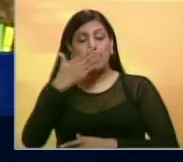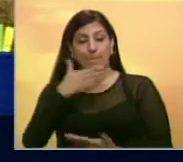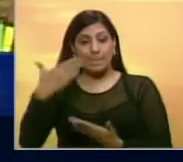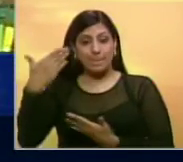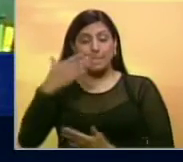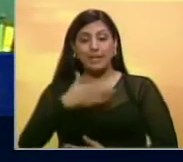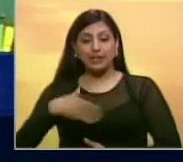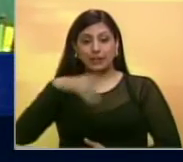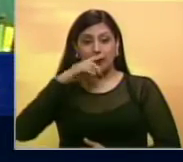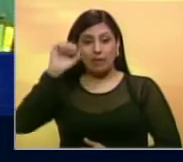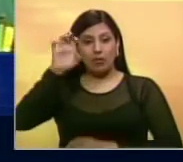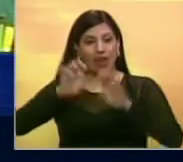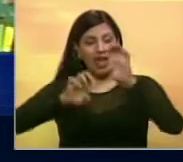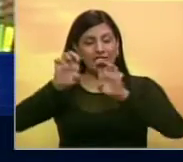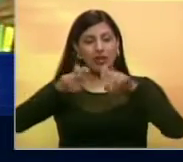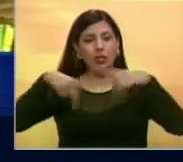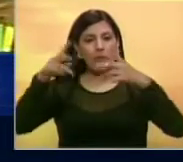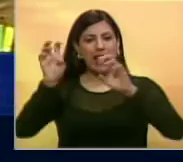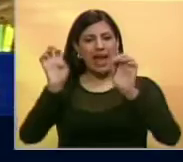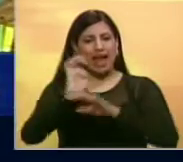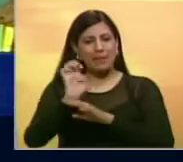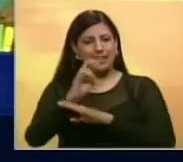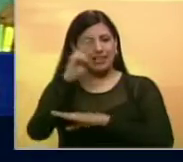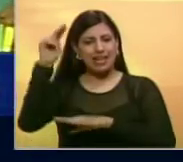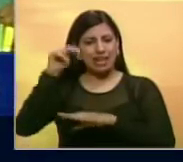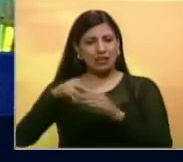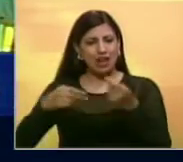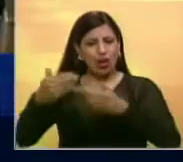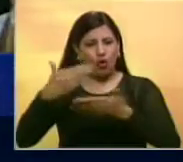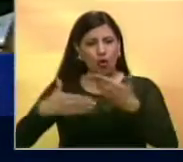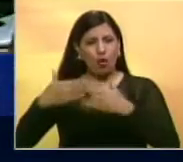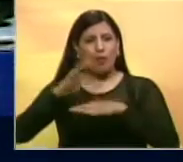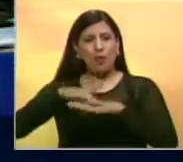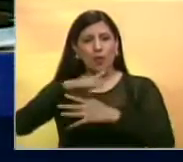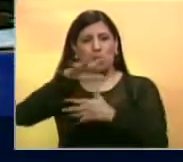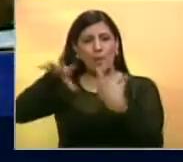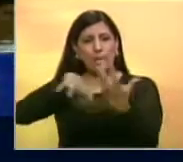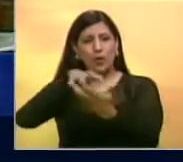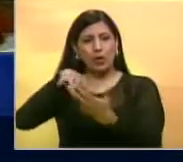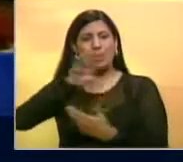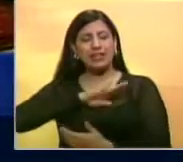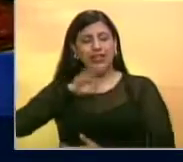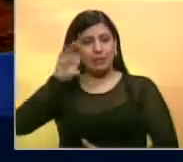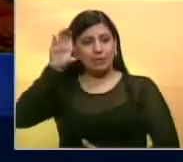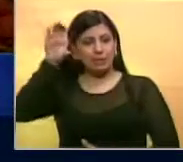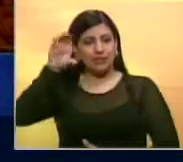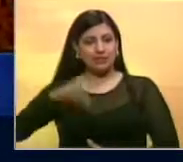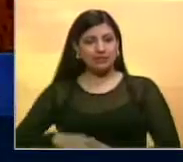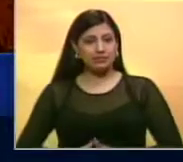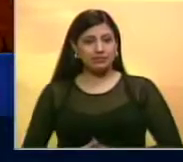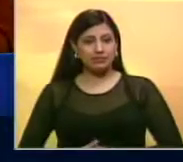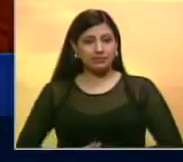nacional indicó que evalúa un decreto de emergencia nacional económica ante la situación que atraviesa el país.